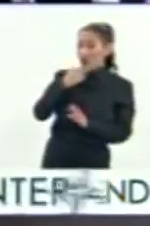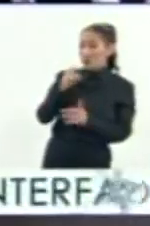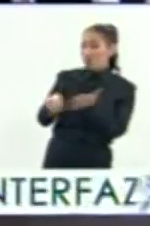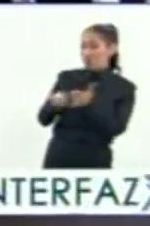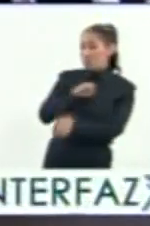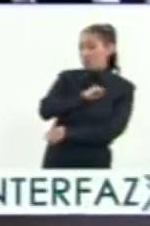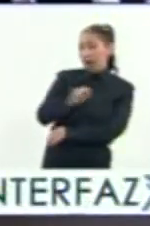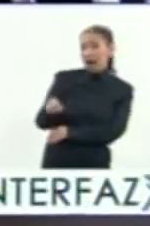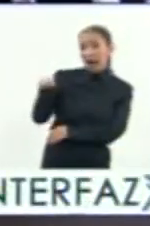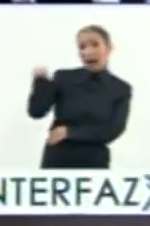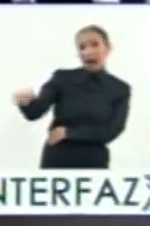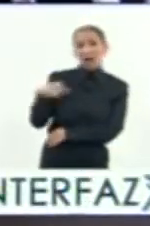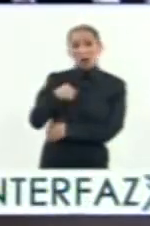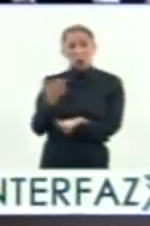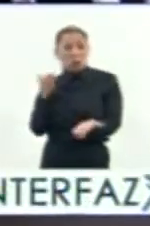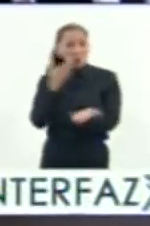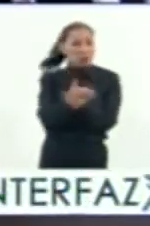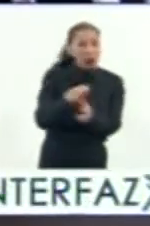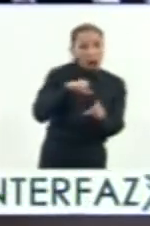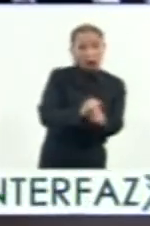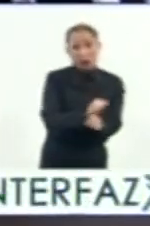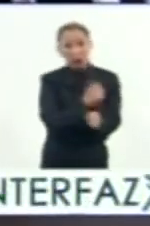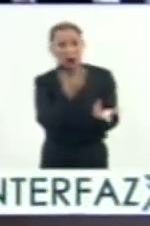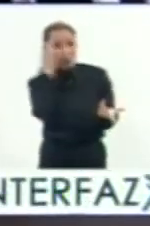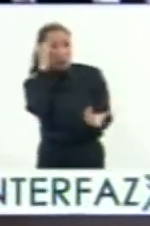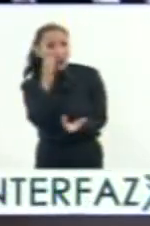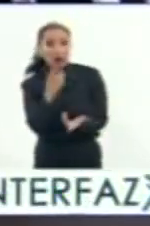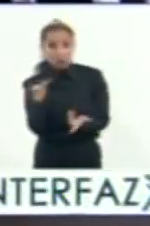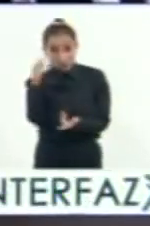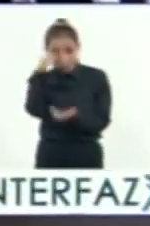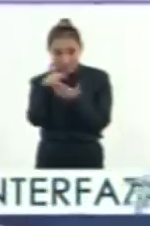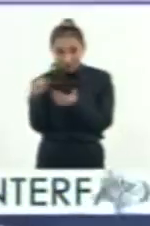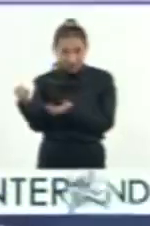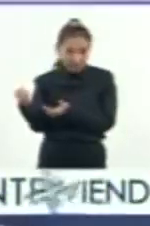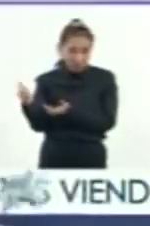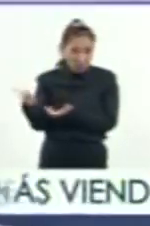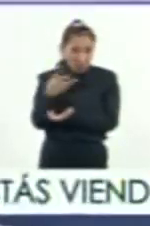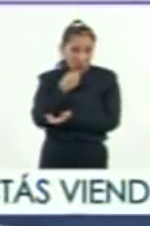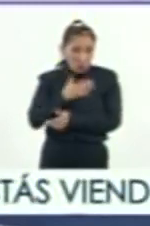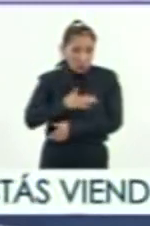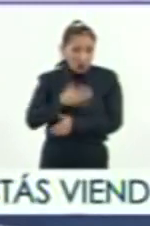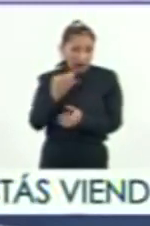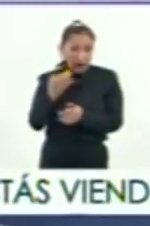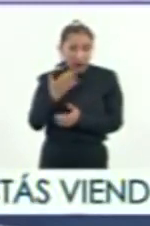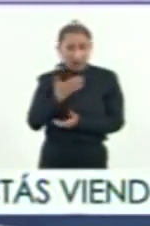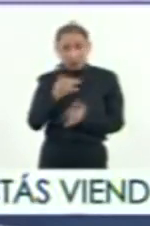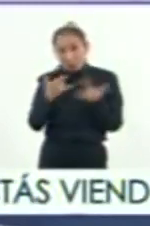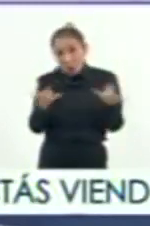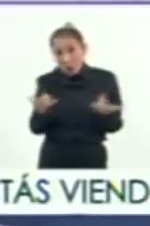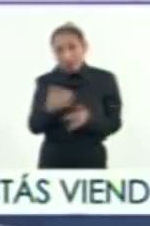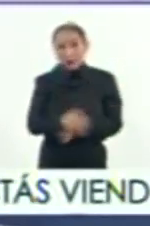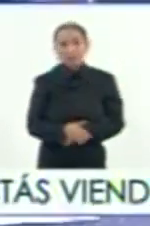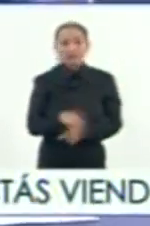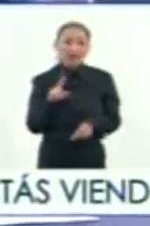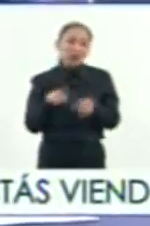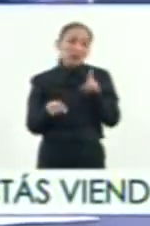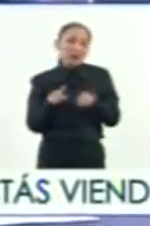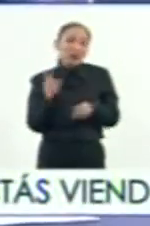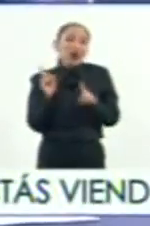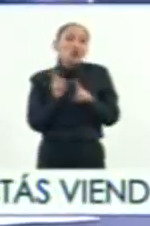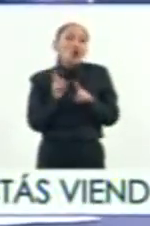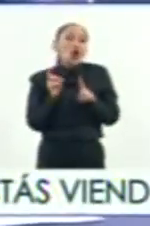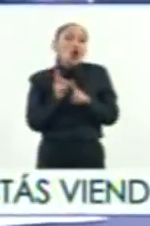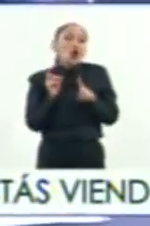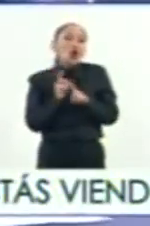tachar como el conquistador. ¿Tú lo consideras que ha sido justa la historia en ese sentido? Yo creo que eso depende de donde